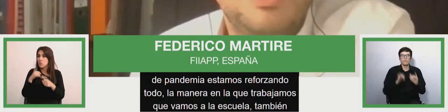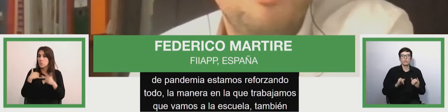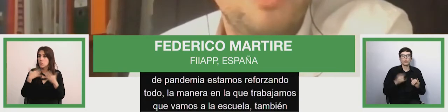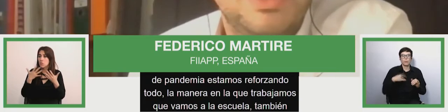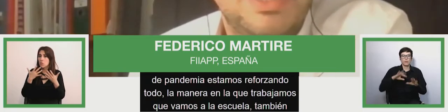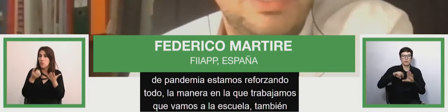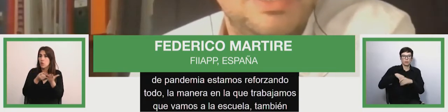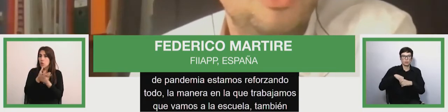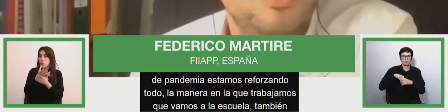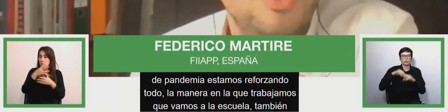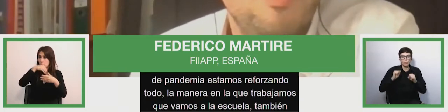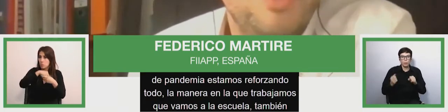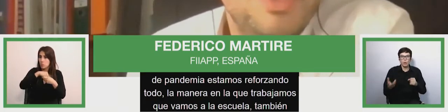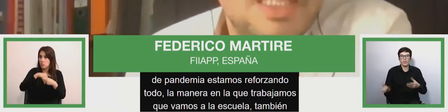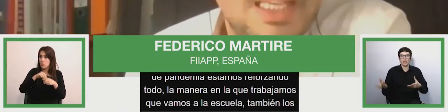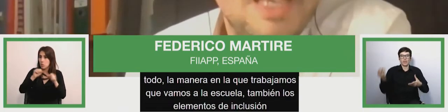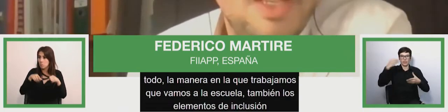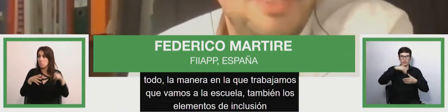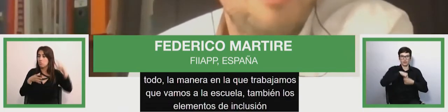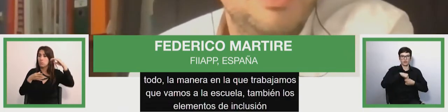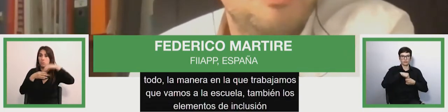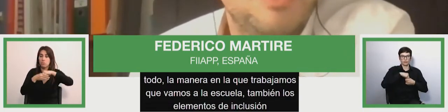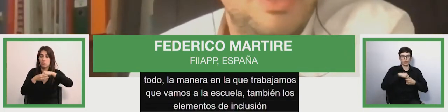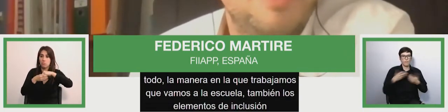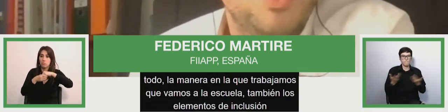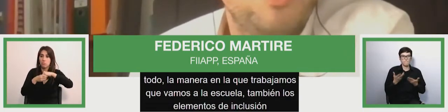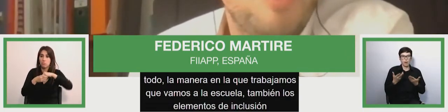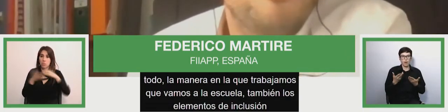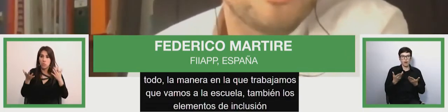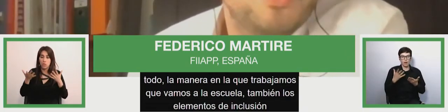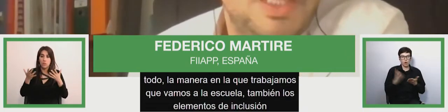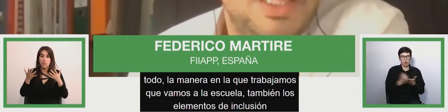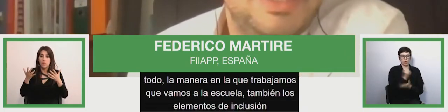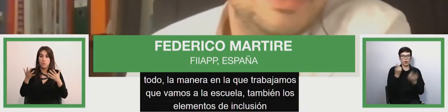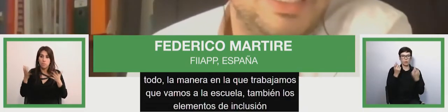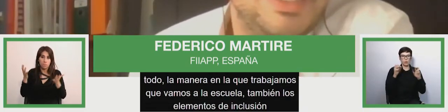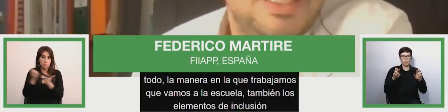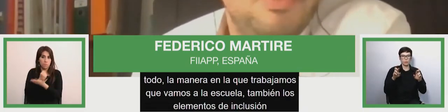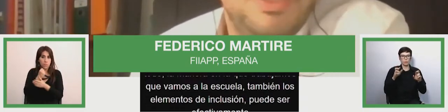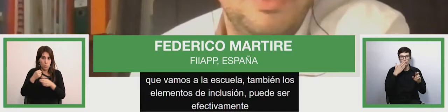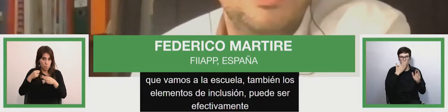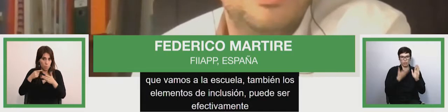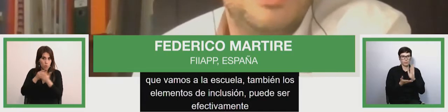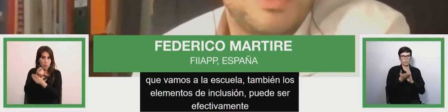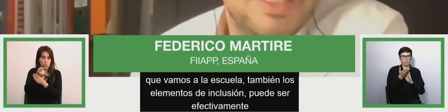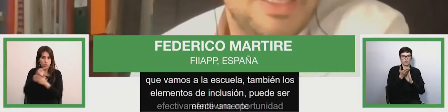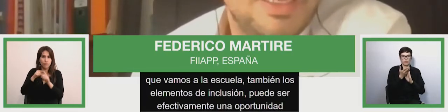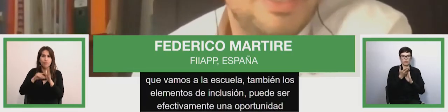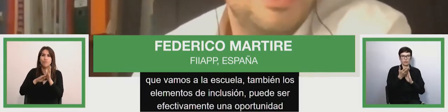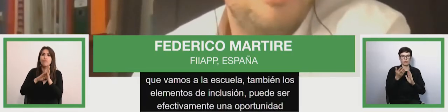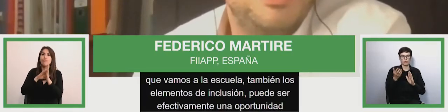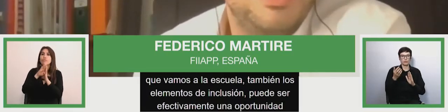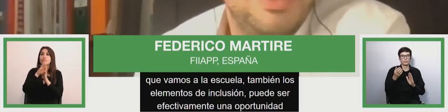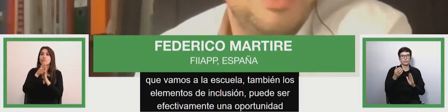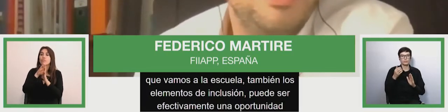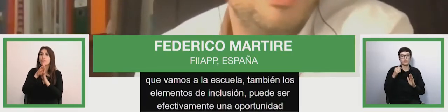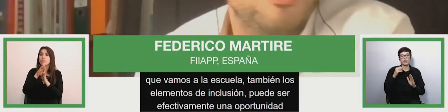evidentemente puedan entrar en eso. Puede ser efectivamente una oportunidad que salga de una trágica